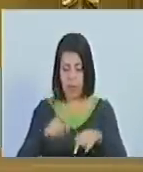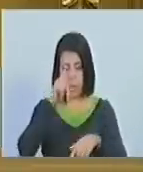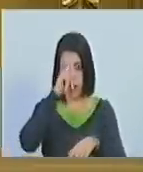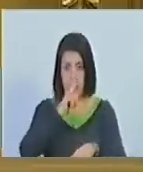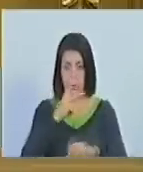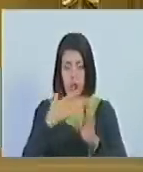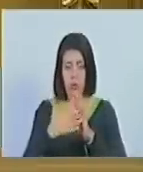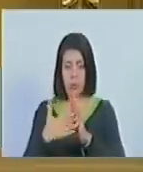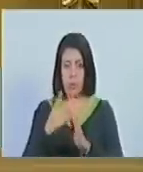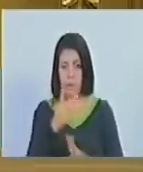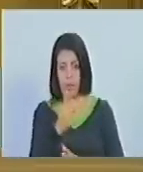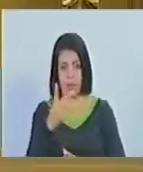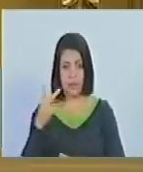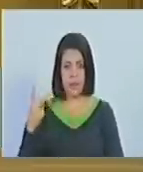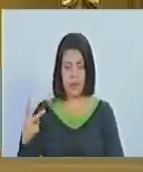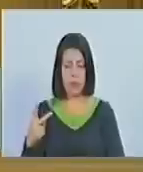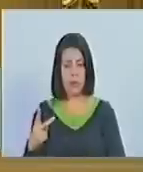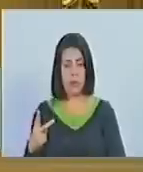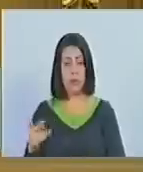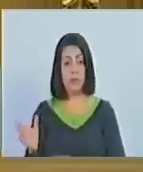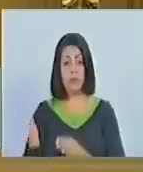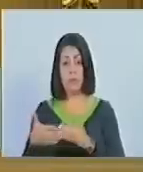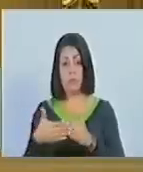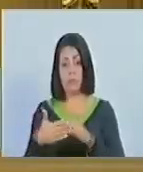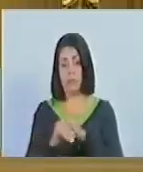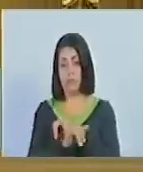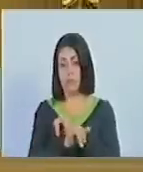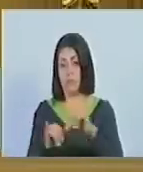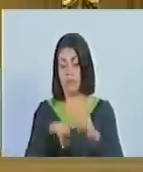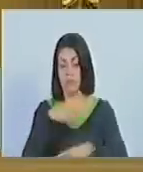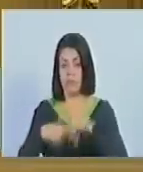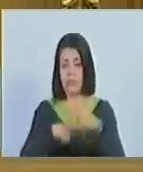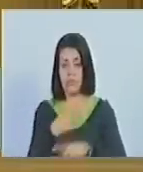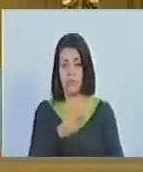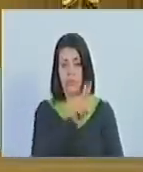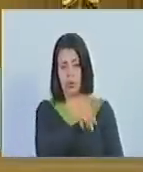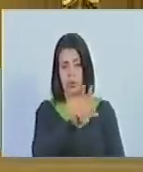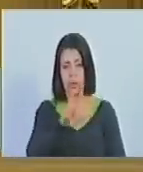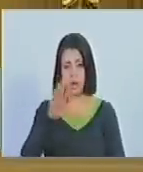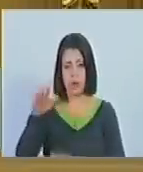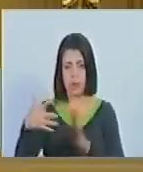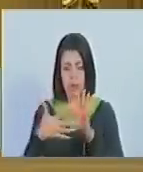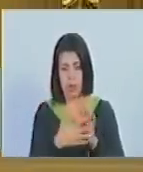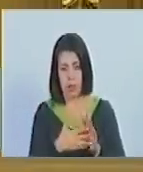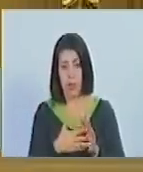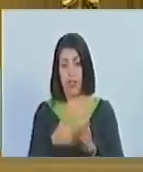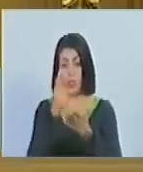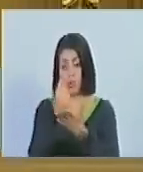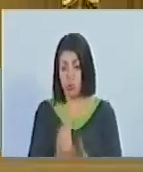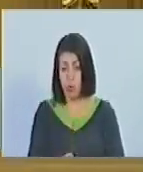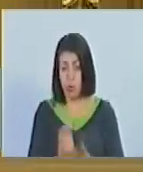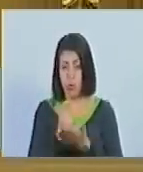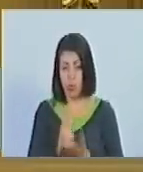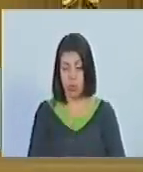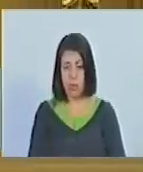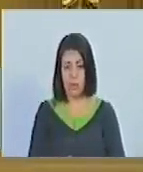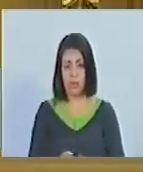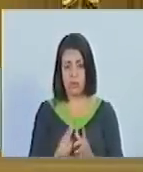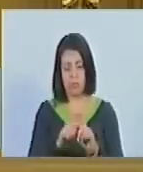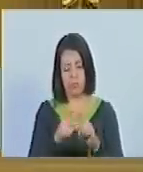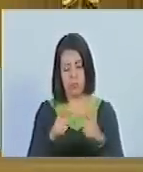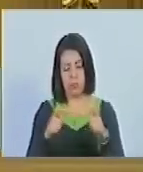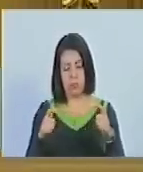2022 se cerró con una producción de 235 mil toneladas un